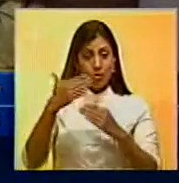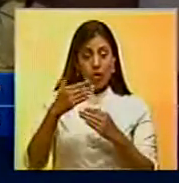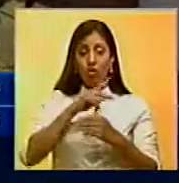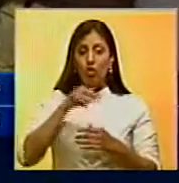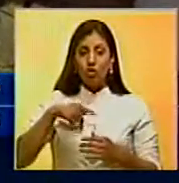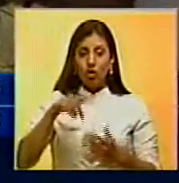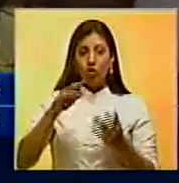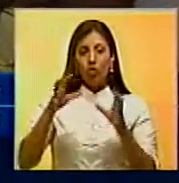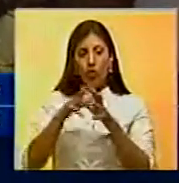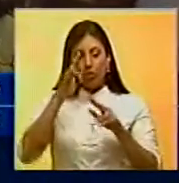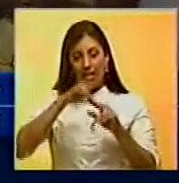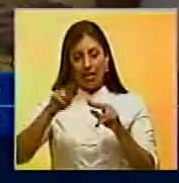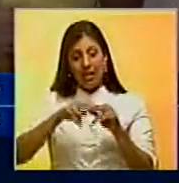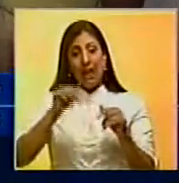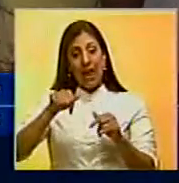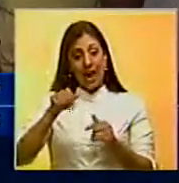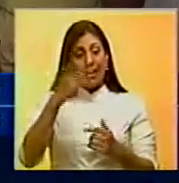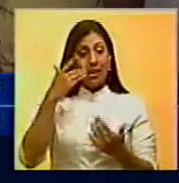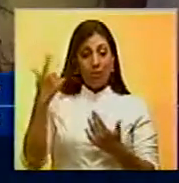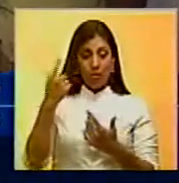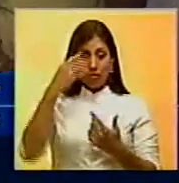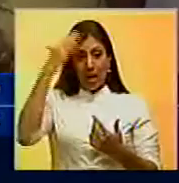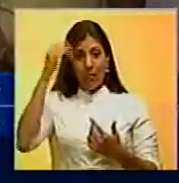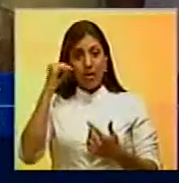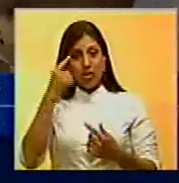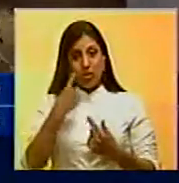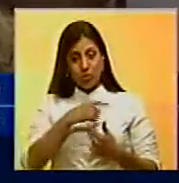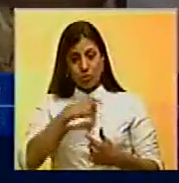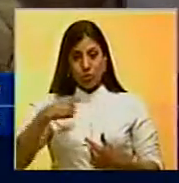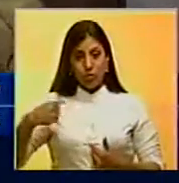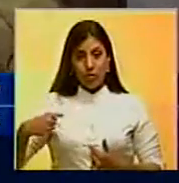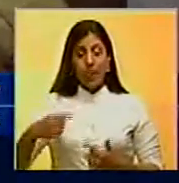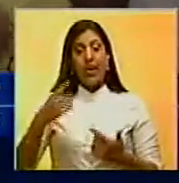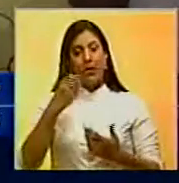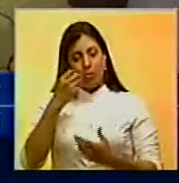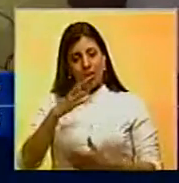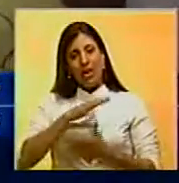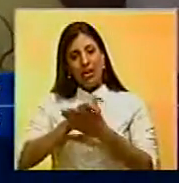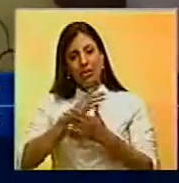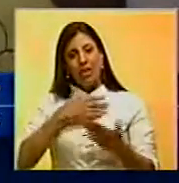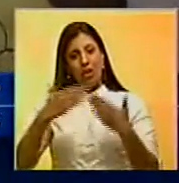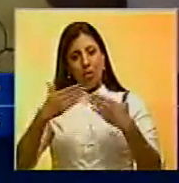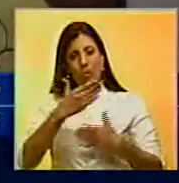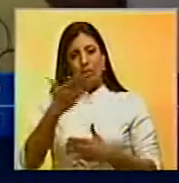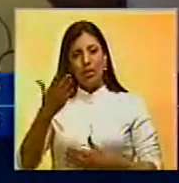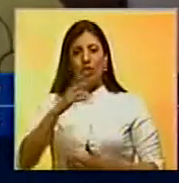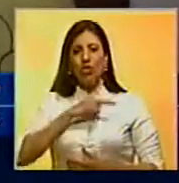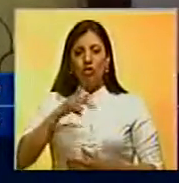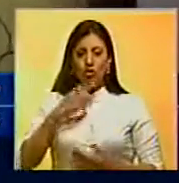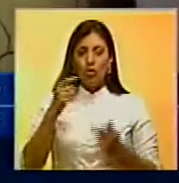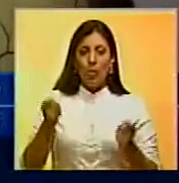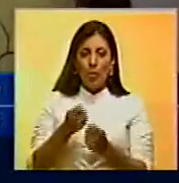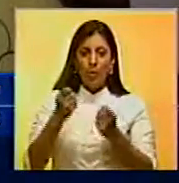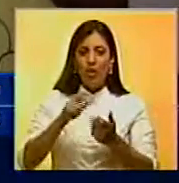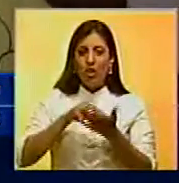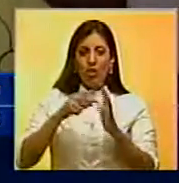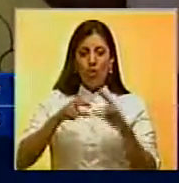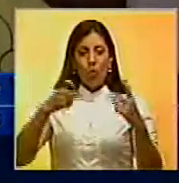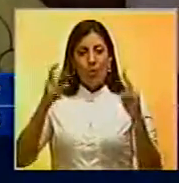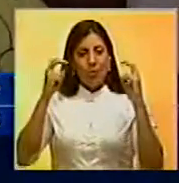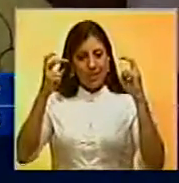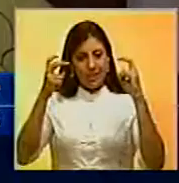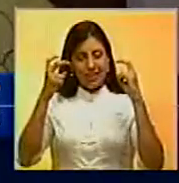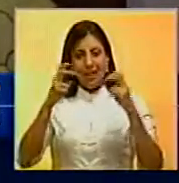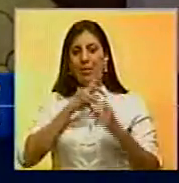Somos Salserín. Por acá Joy, Gabo y Chucho. Así es, bueno mi gente, queremos compartirles que estamos en la promoción de lo que es nuestro nuevo tema